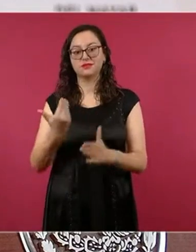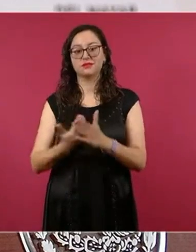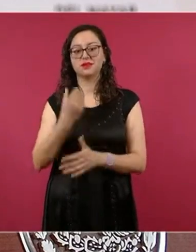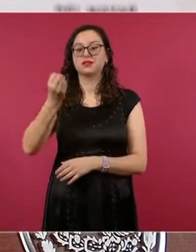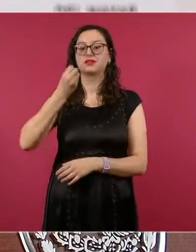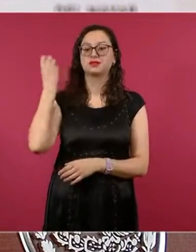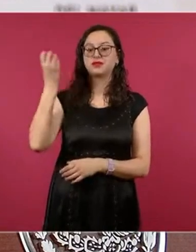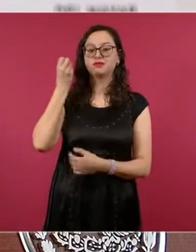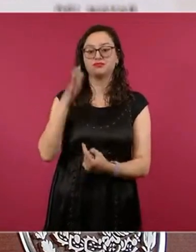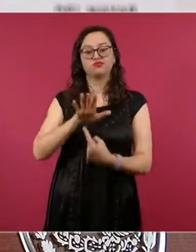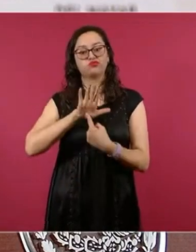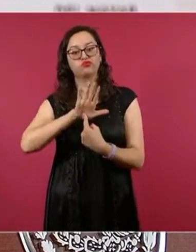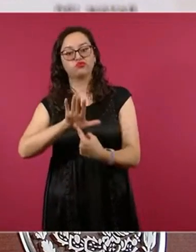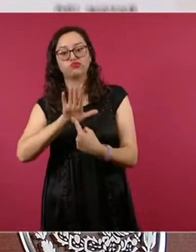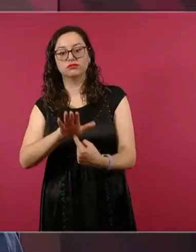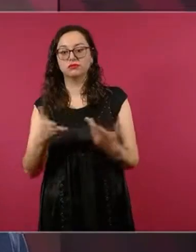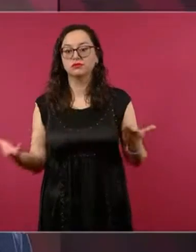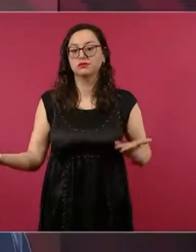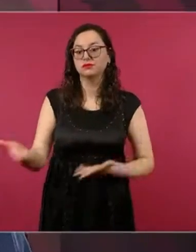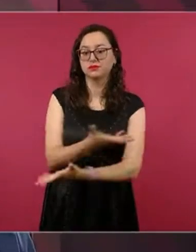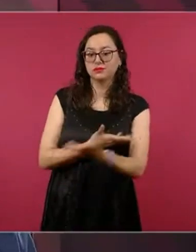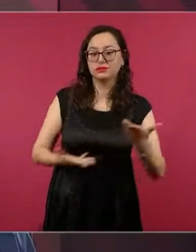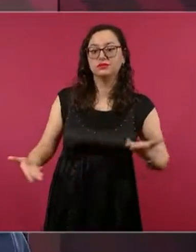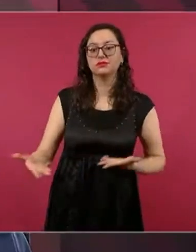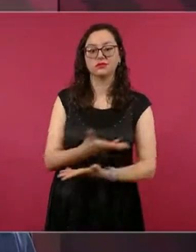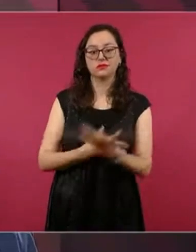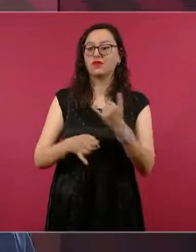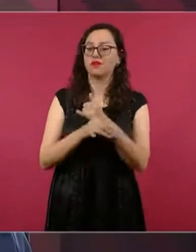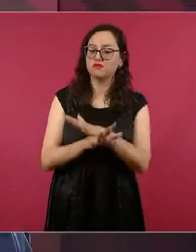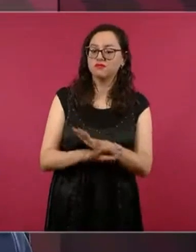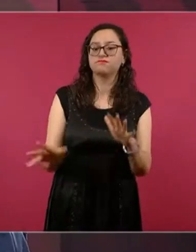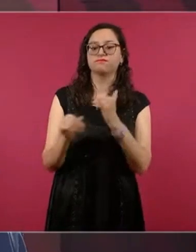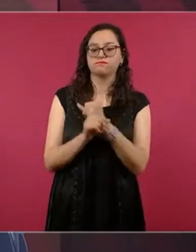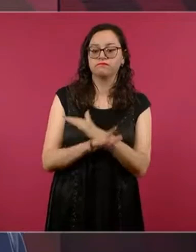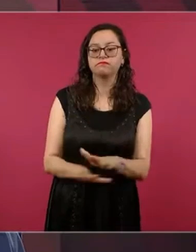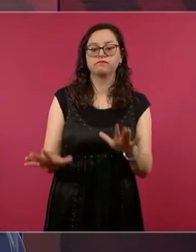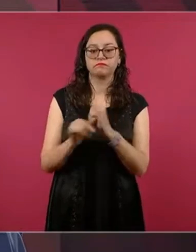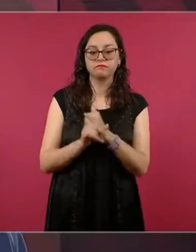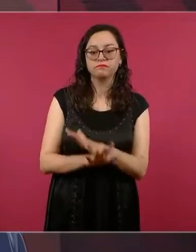diálogo circular para estar informando, informando, informando.